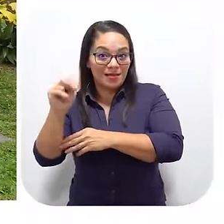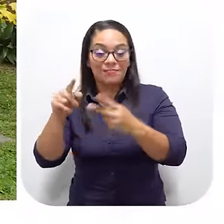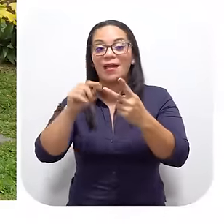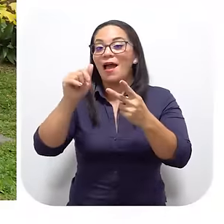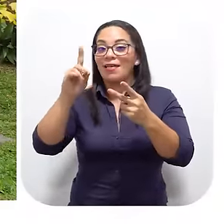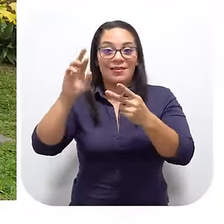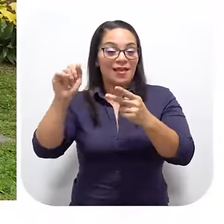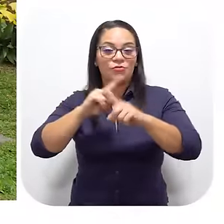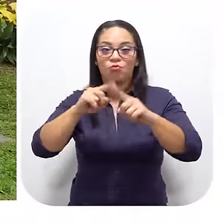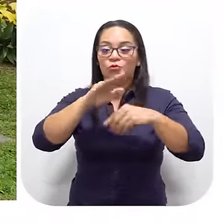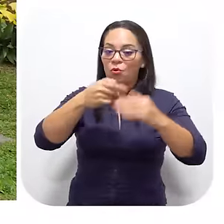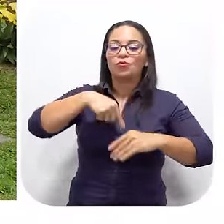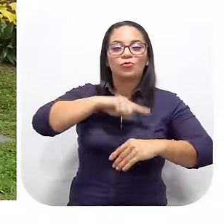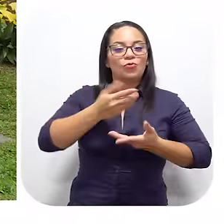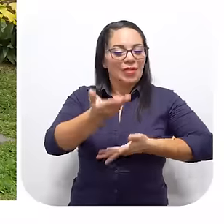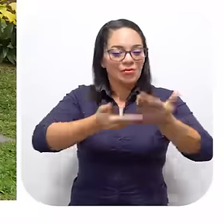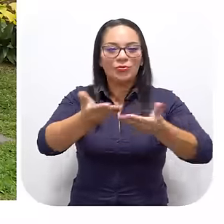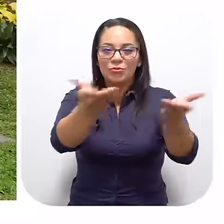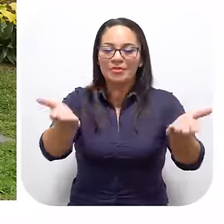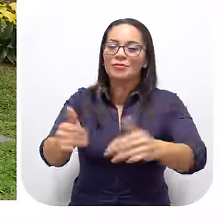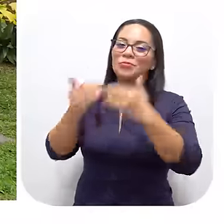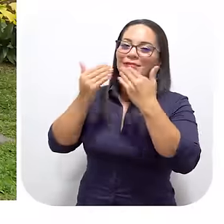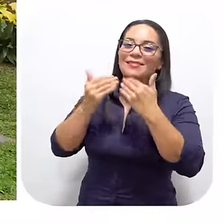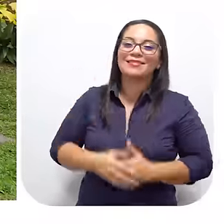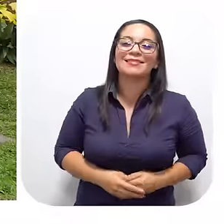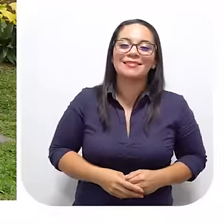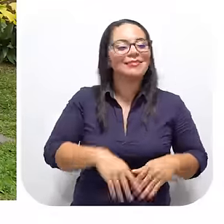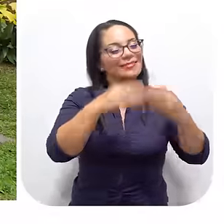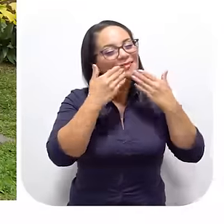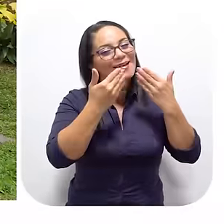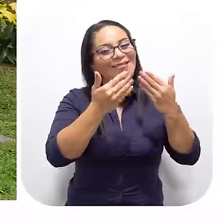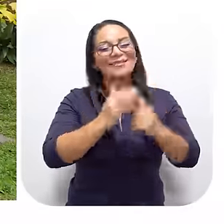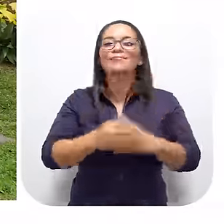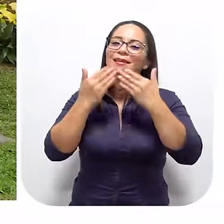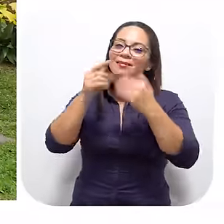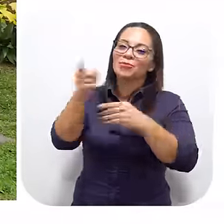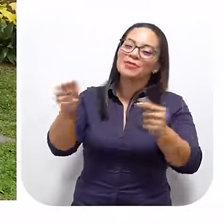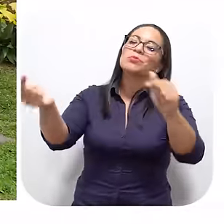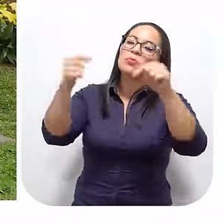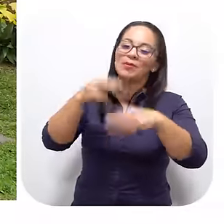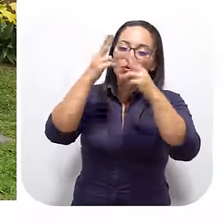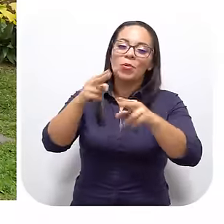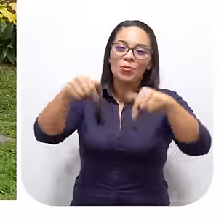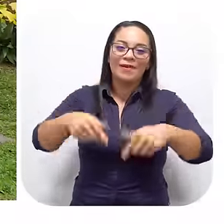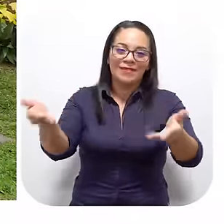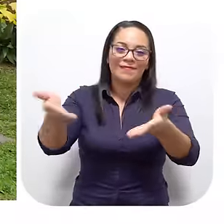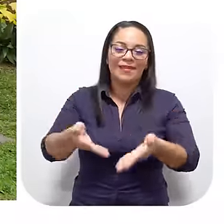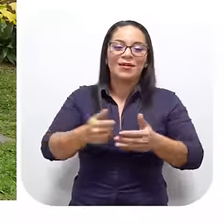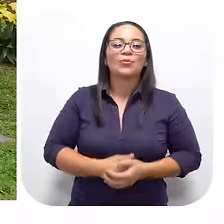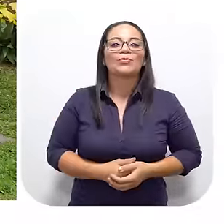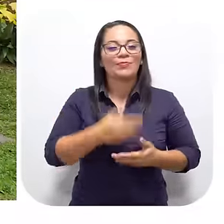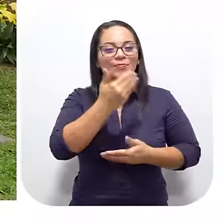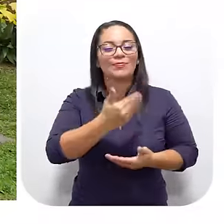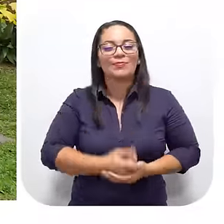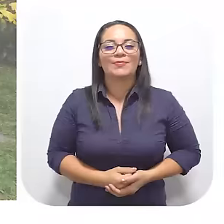Adrián Todos aquí En Casa Presidencial Estamos a las órdenes Muchas gracias Muchas gracias Muchísimas gracias Por venir Ha sido un honor